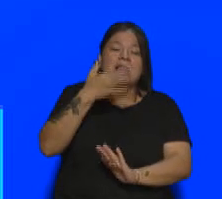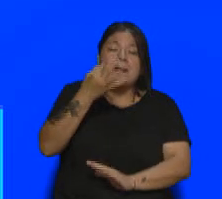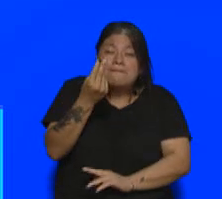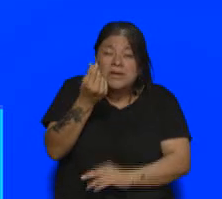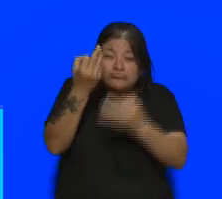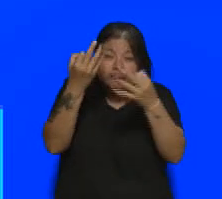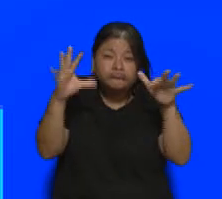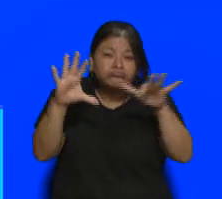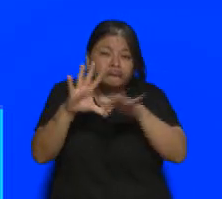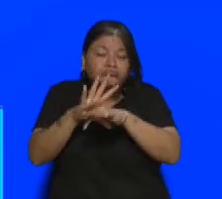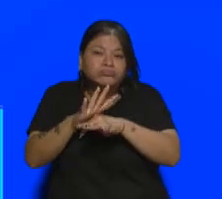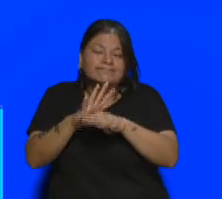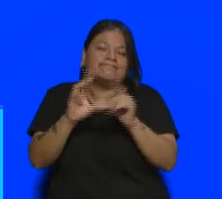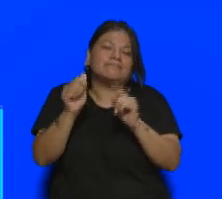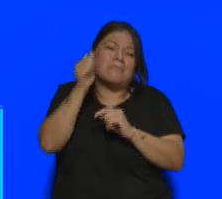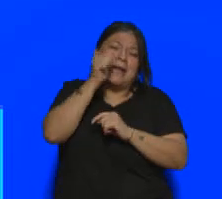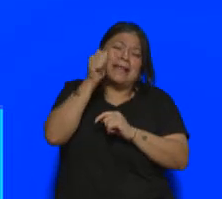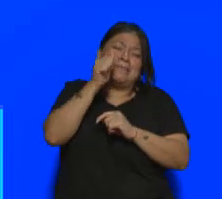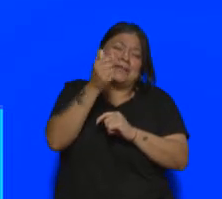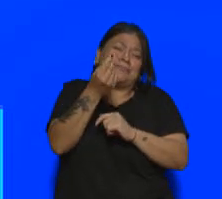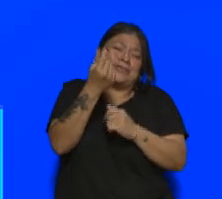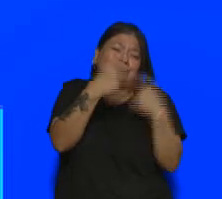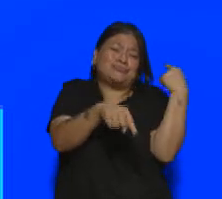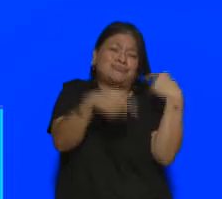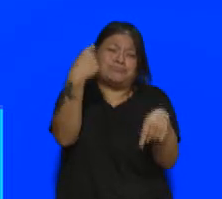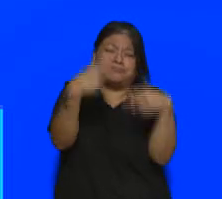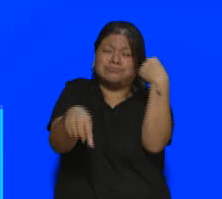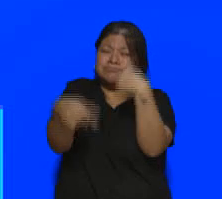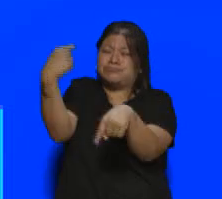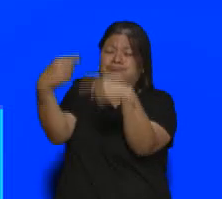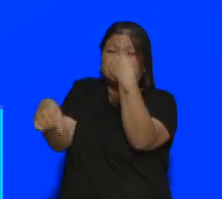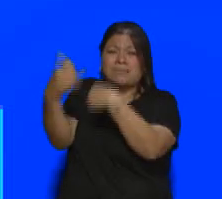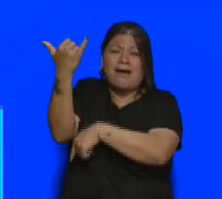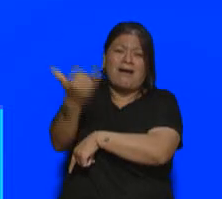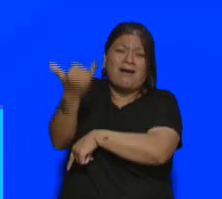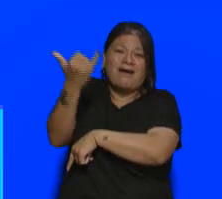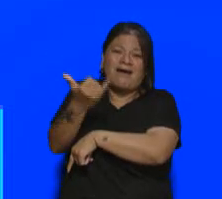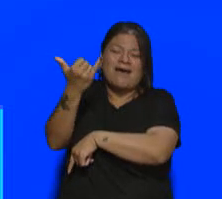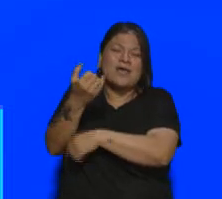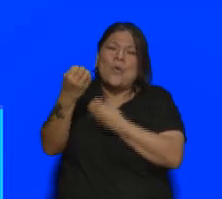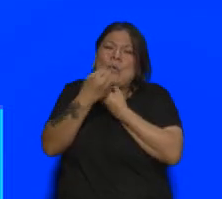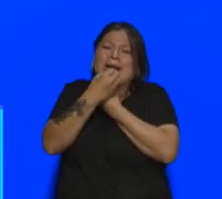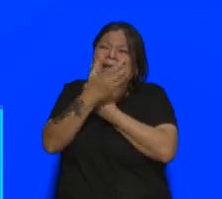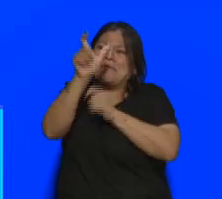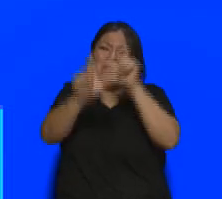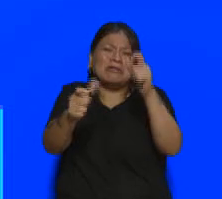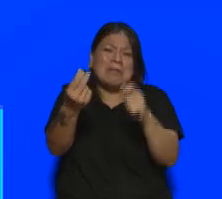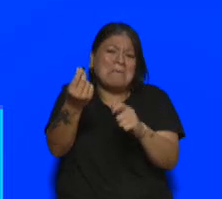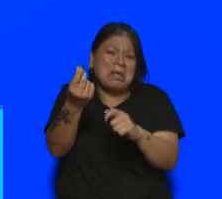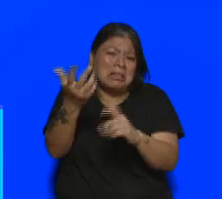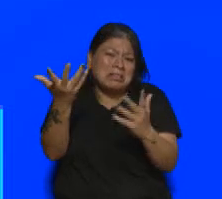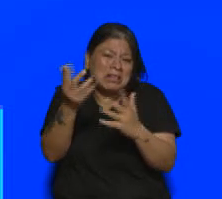precios cuando la variedad de Mar del Plata es amplísima. Mar del Plata tiene posibilidades para todos los bolsillos y no podemos hablar